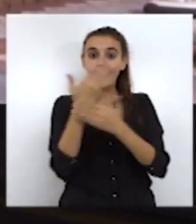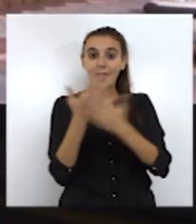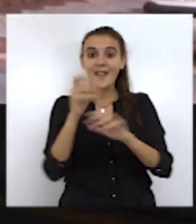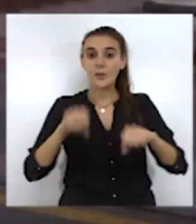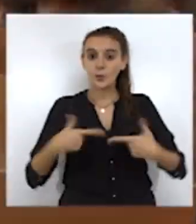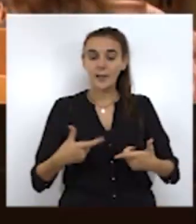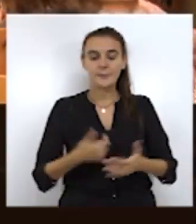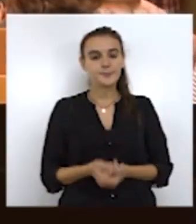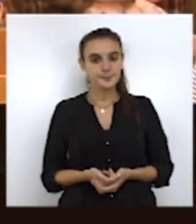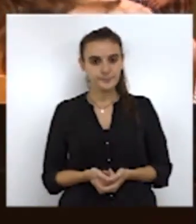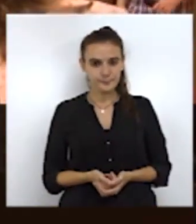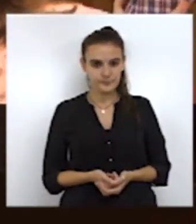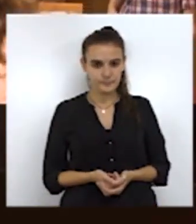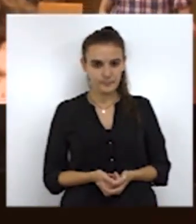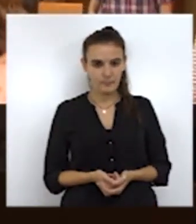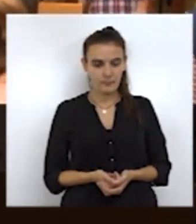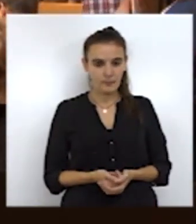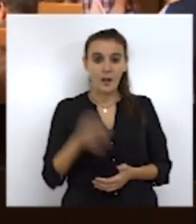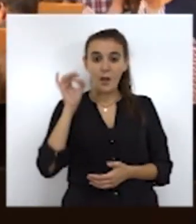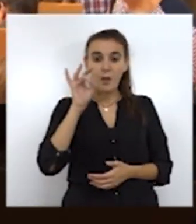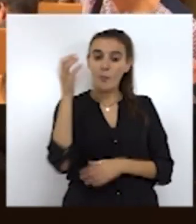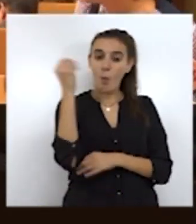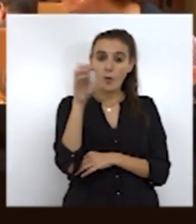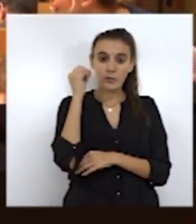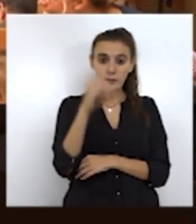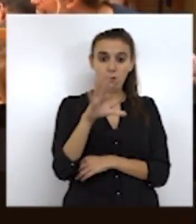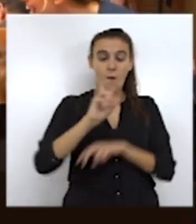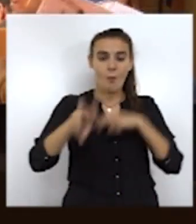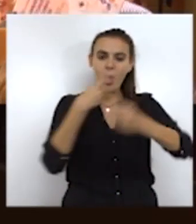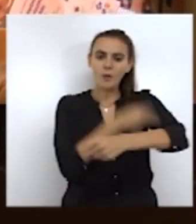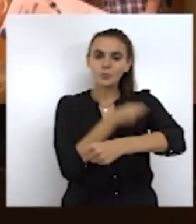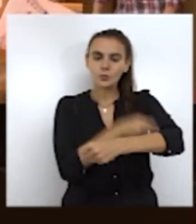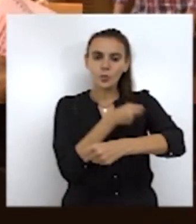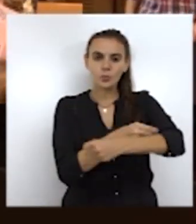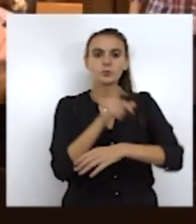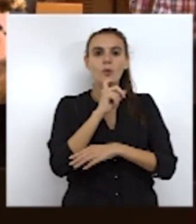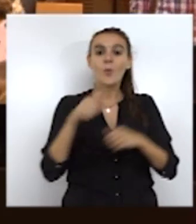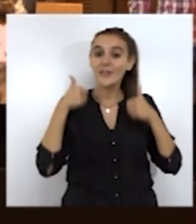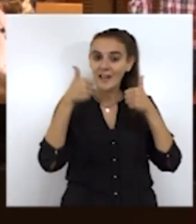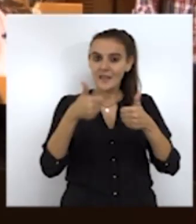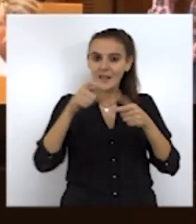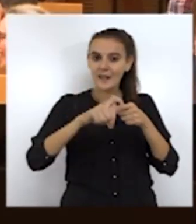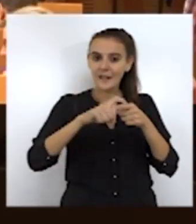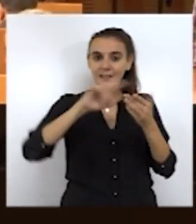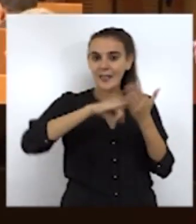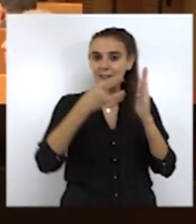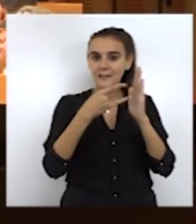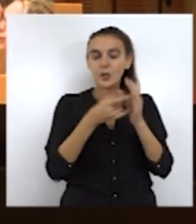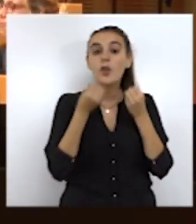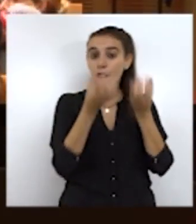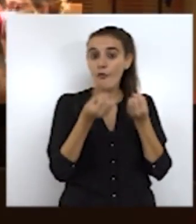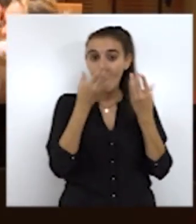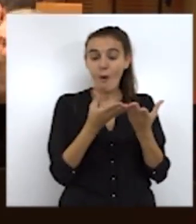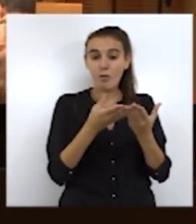naturales Las decimoquintas jornadas de actualización en vacunas se configuran como una iniciativa de carácter técnico e